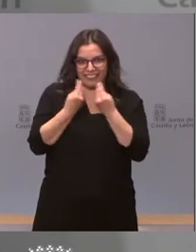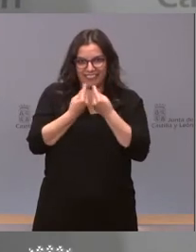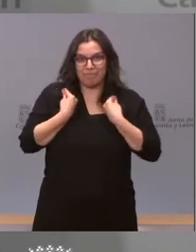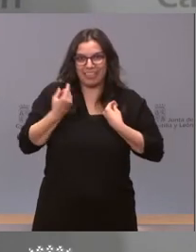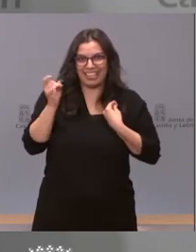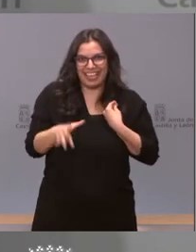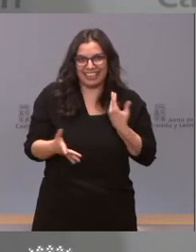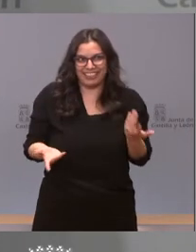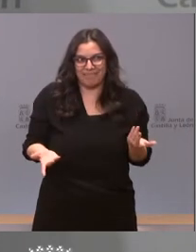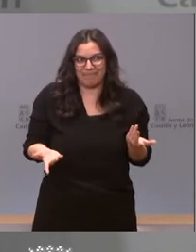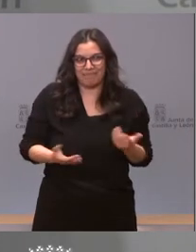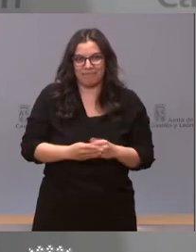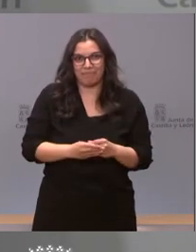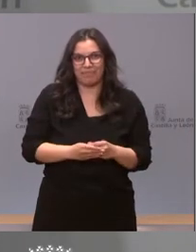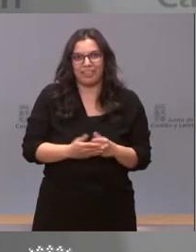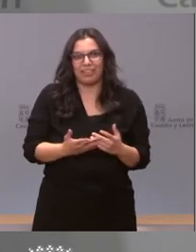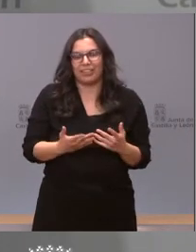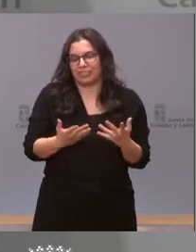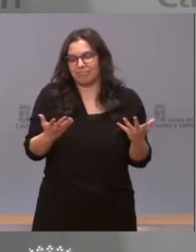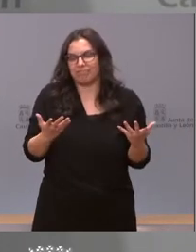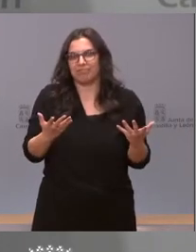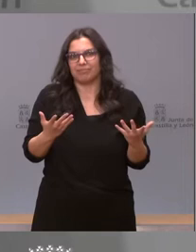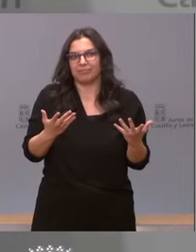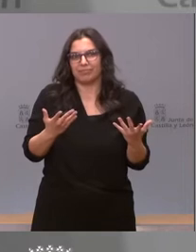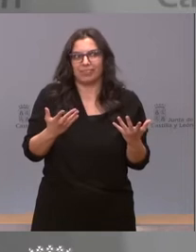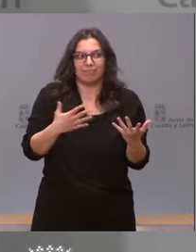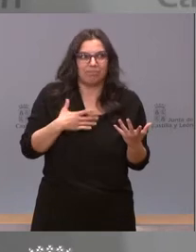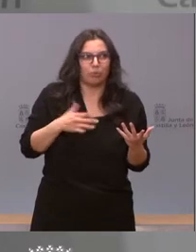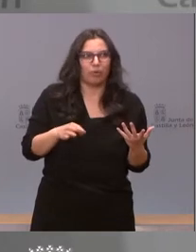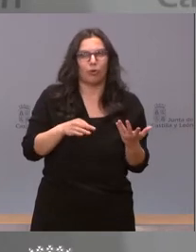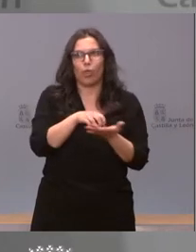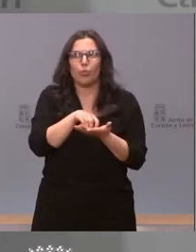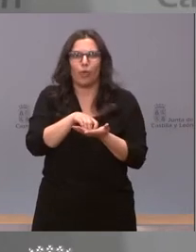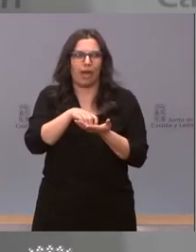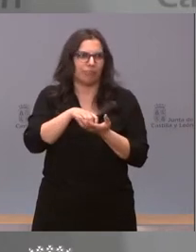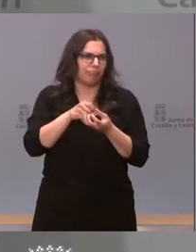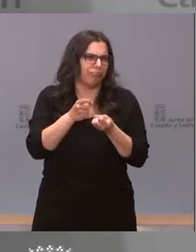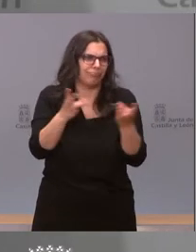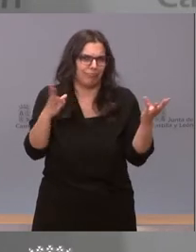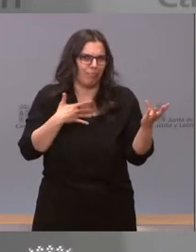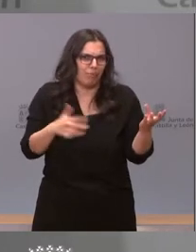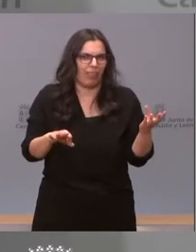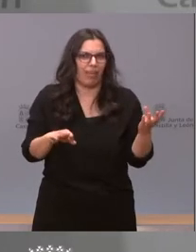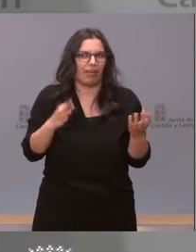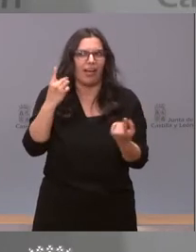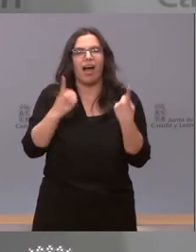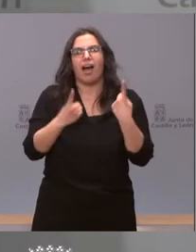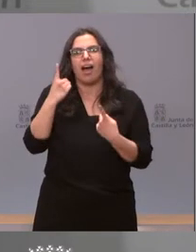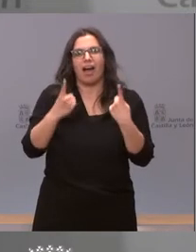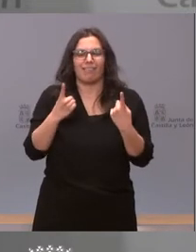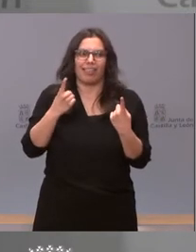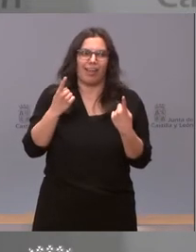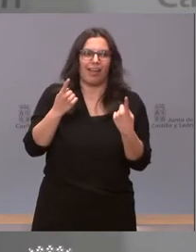Pero claro, ya es que podemos cuestionarnos. Muchas cosas. Y a veces se llega un poco al